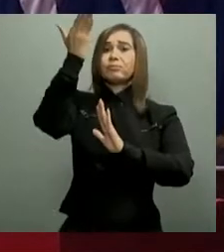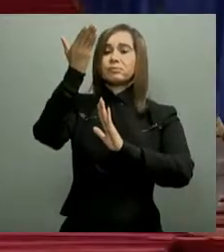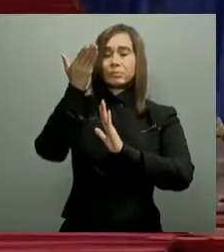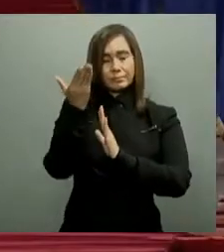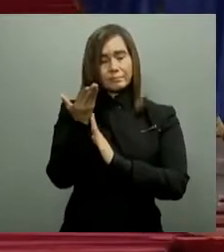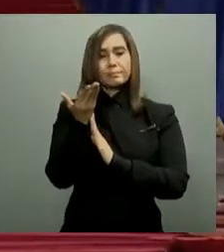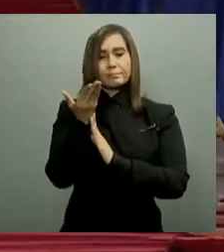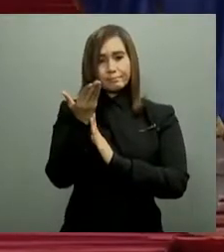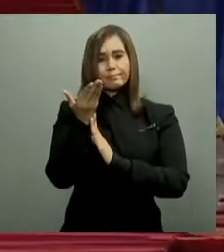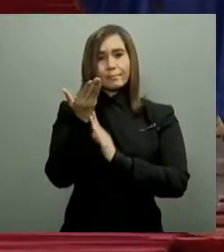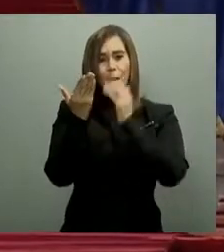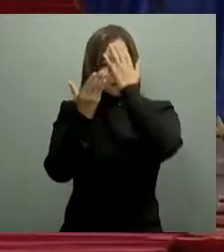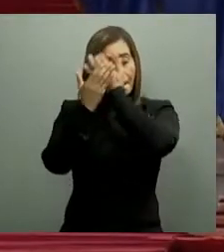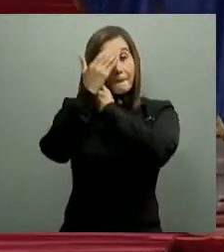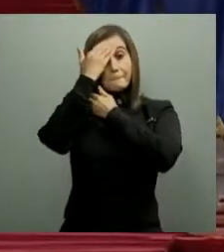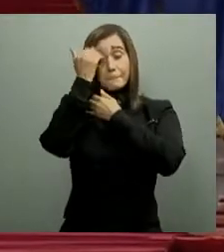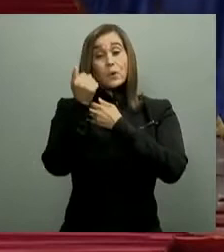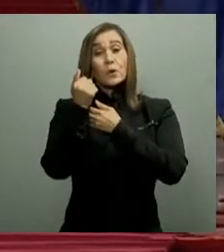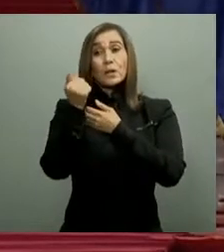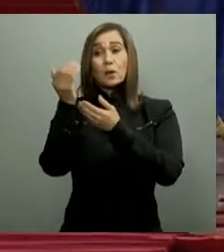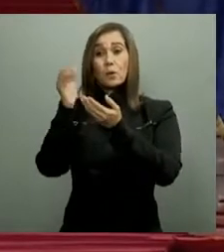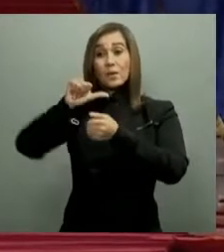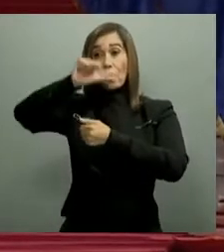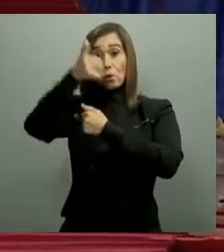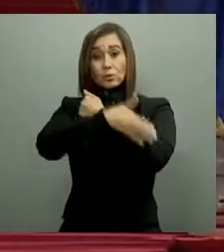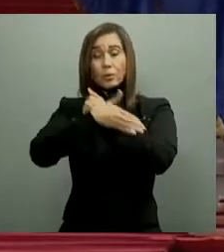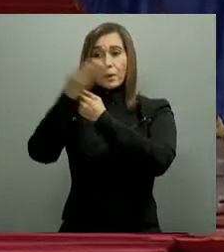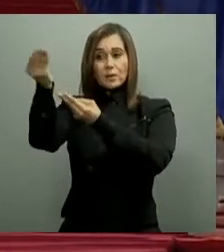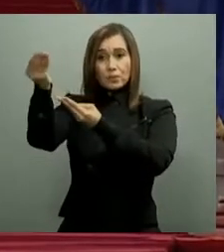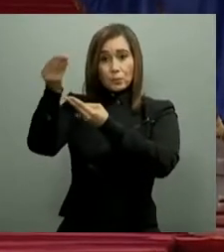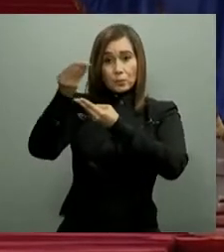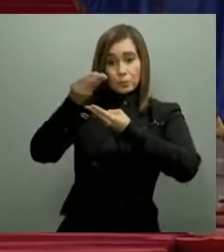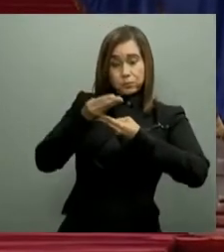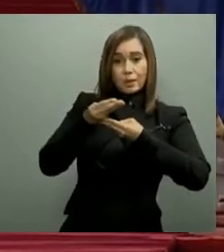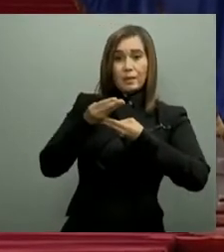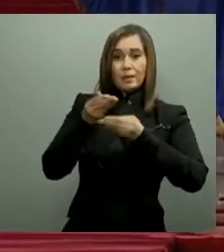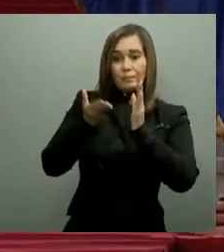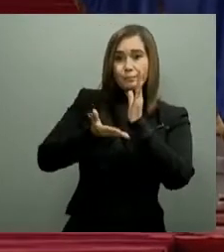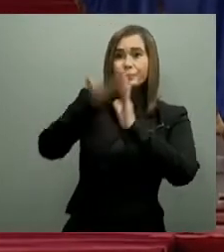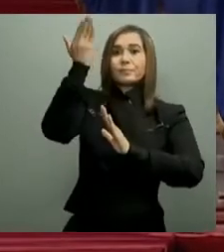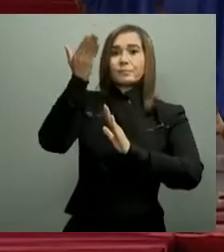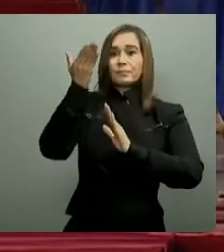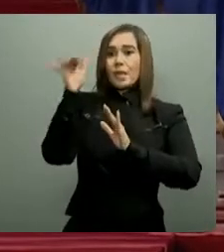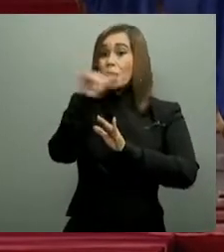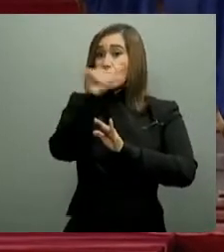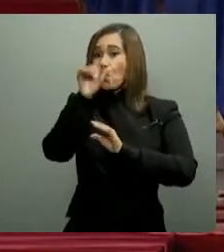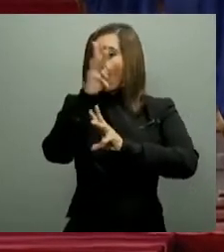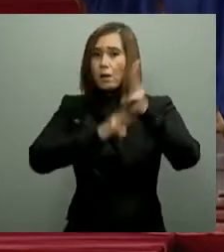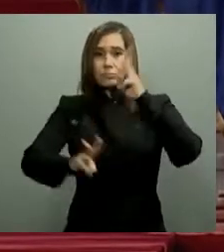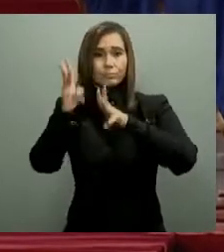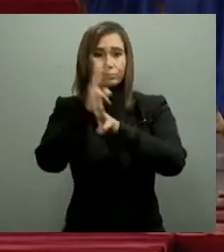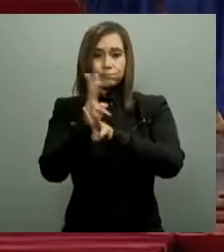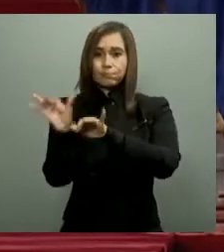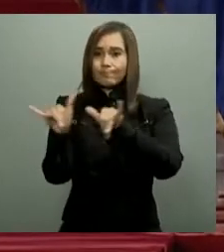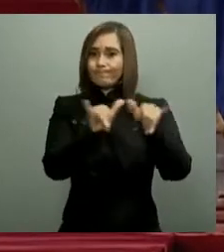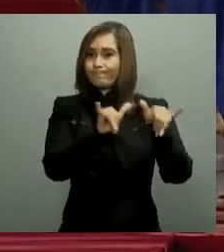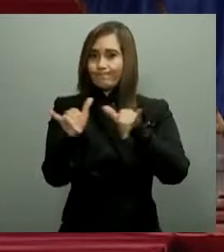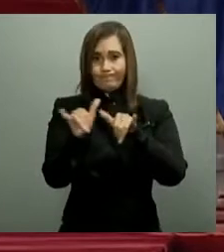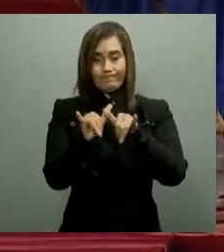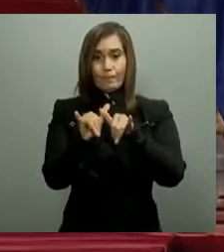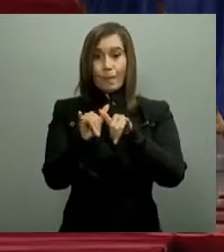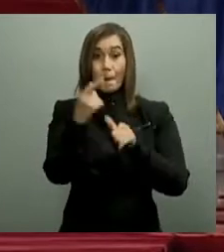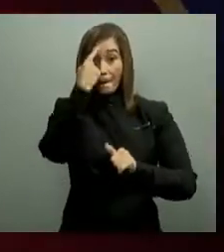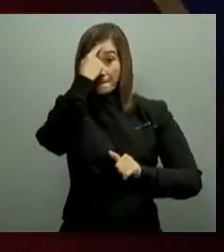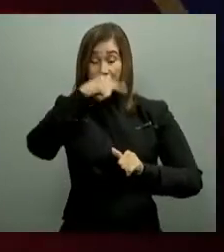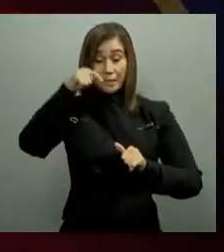de las materias primas importadas que está afectando al mundo entero. Quiero que sepan que este gobierno está